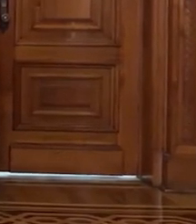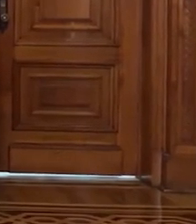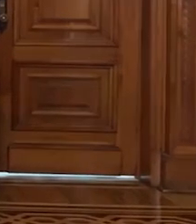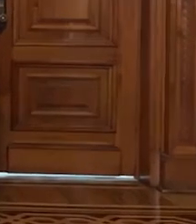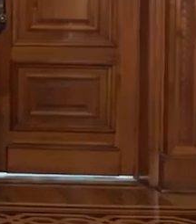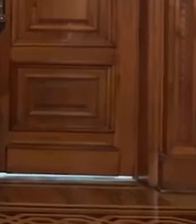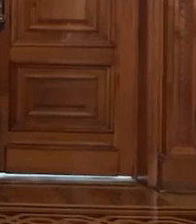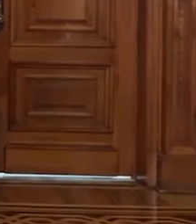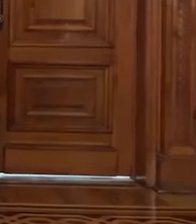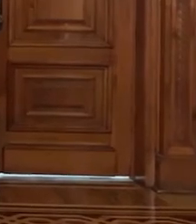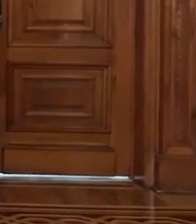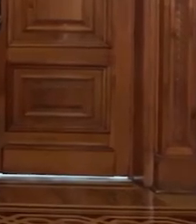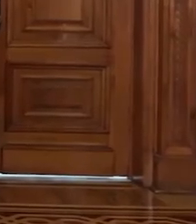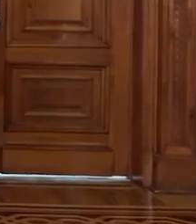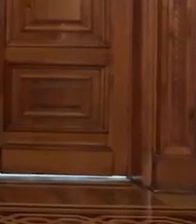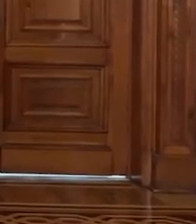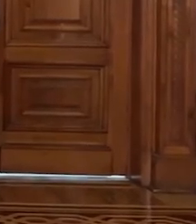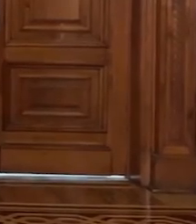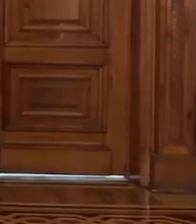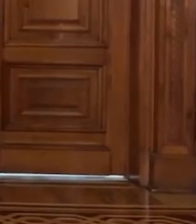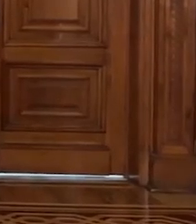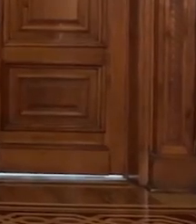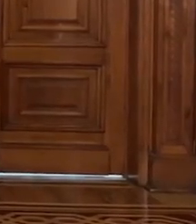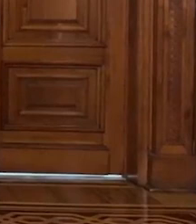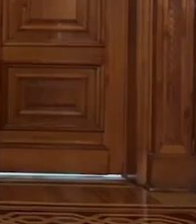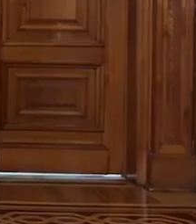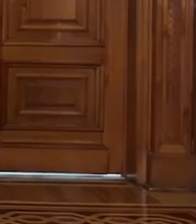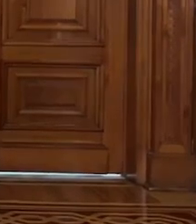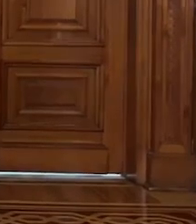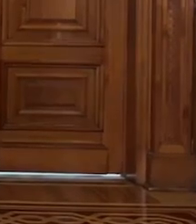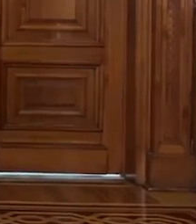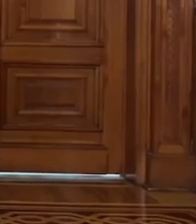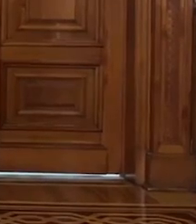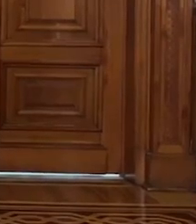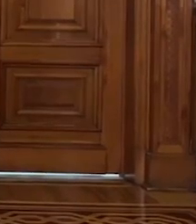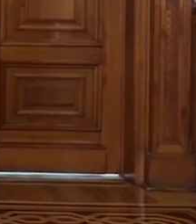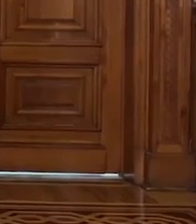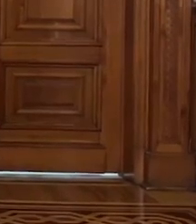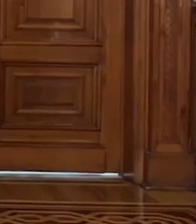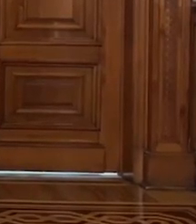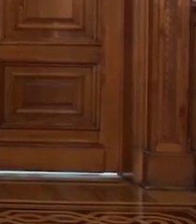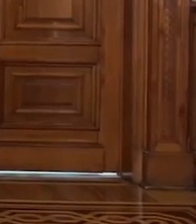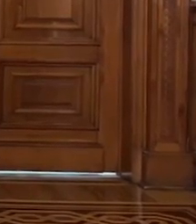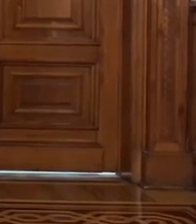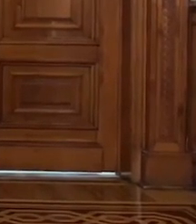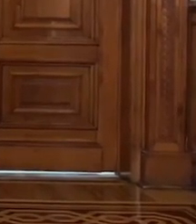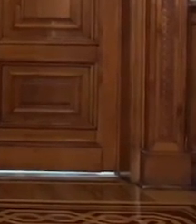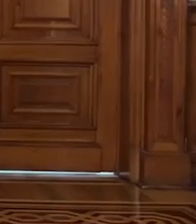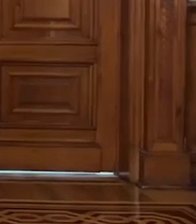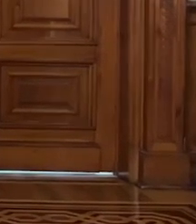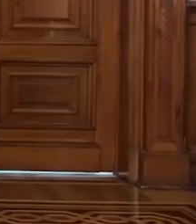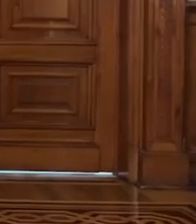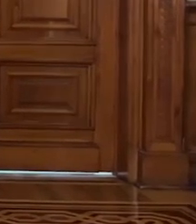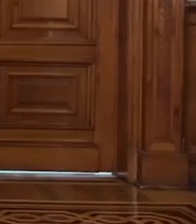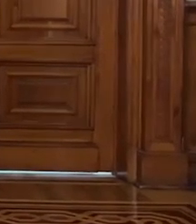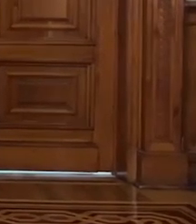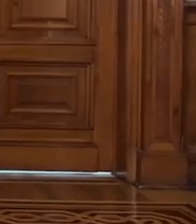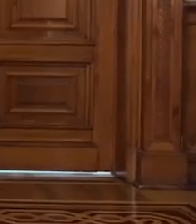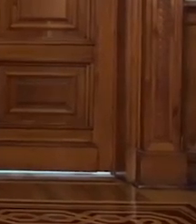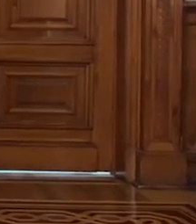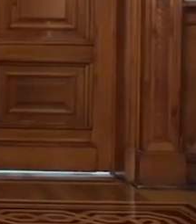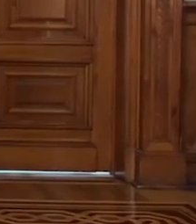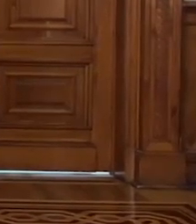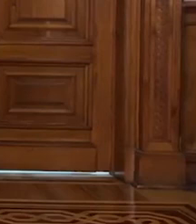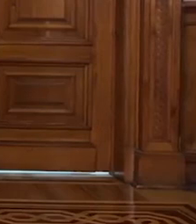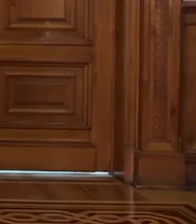es jugador de ese equipo basquetbolista, destacadísimo. Pero nos dio mucho orgullo